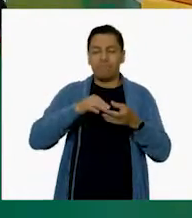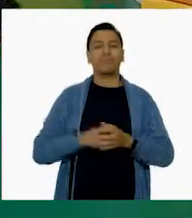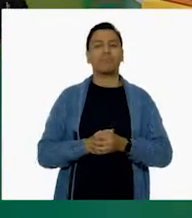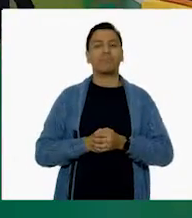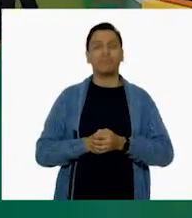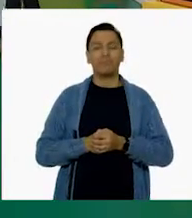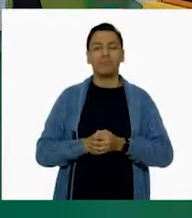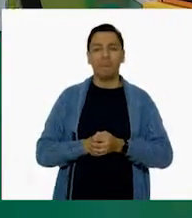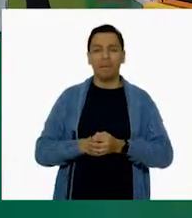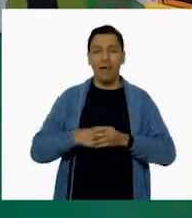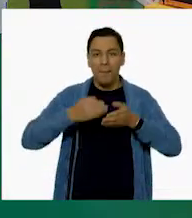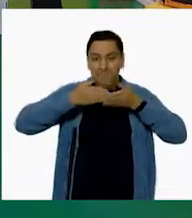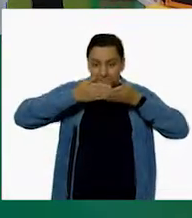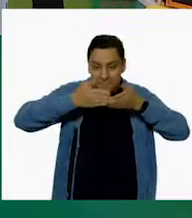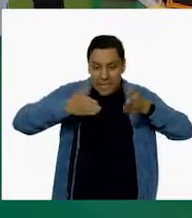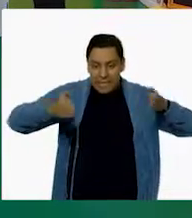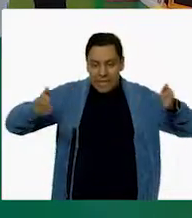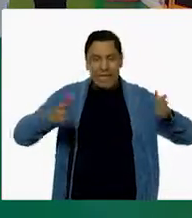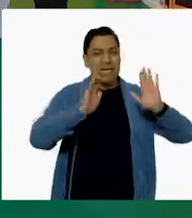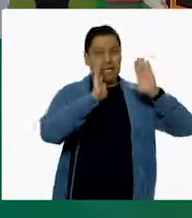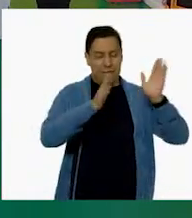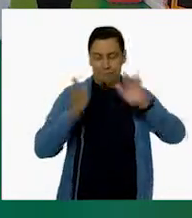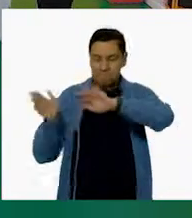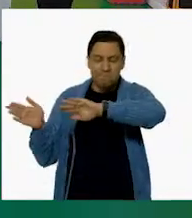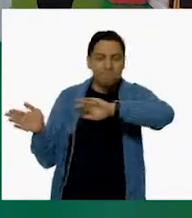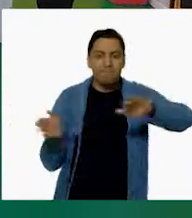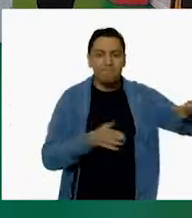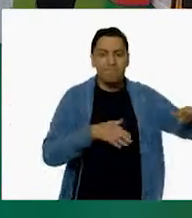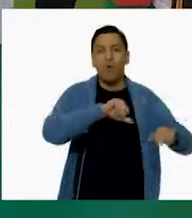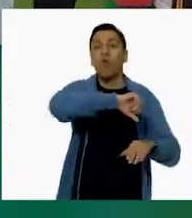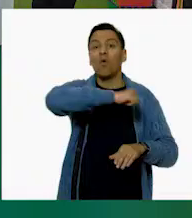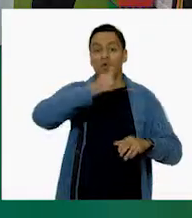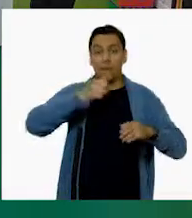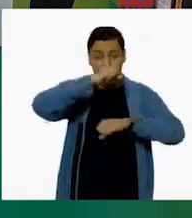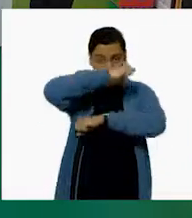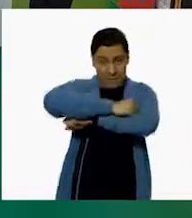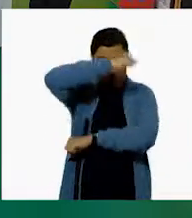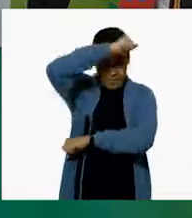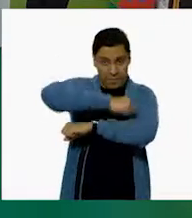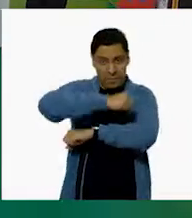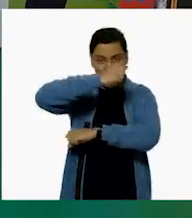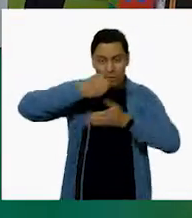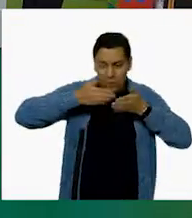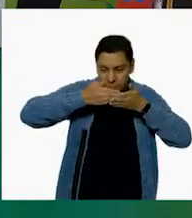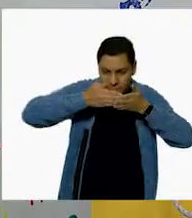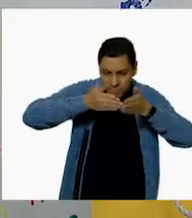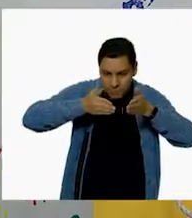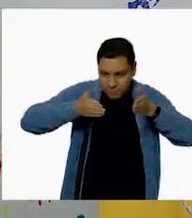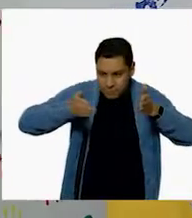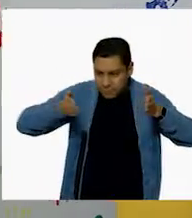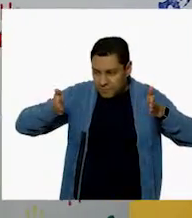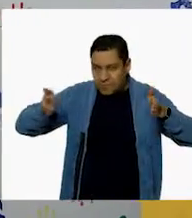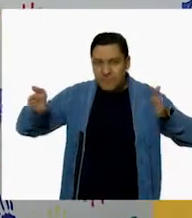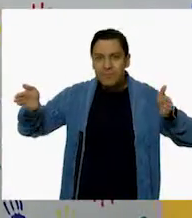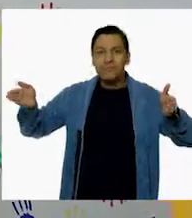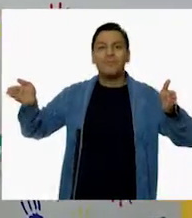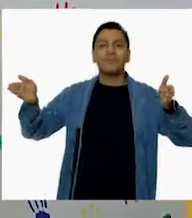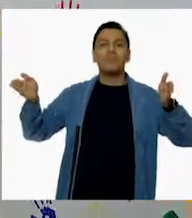primera ventana. ¿Cuál es la otra? ¿Cuál es la otra? Entonces, vamos a nuestra segunda ventana,